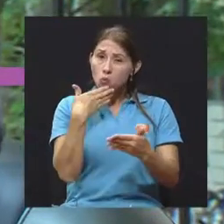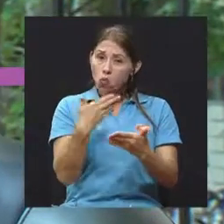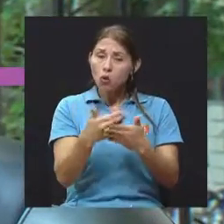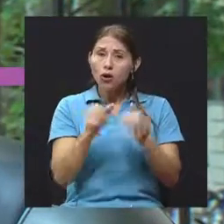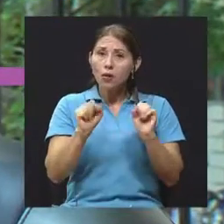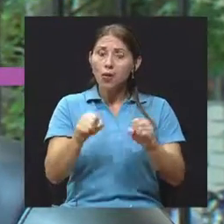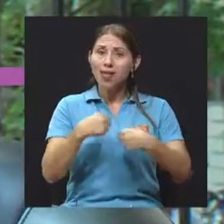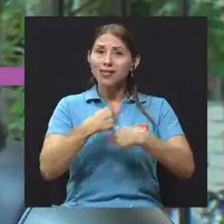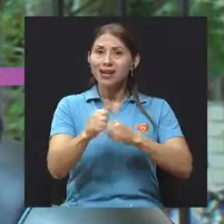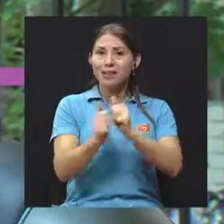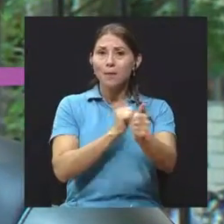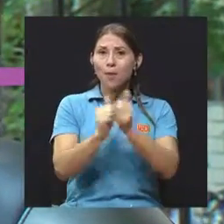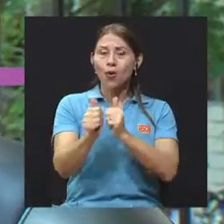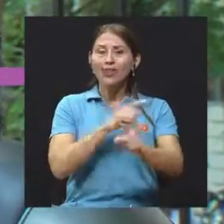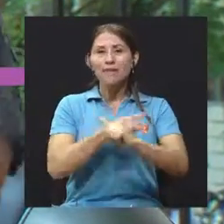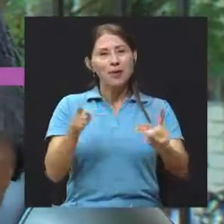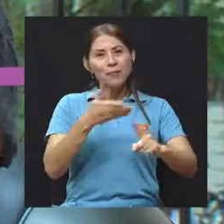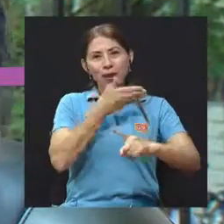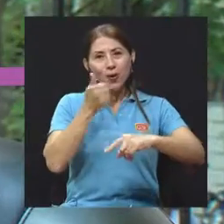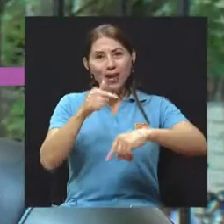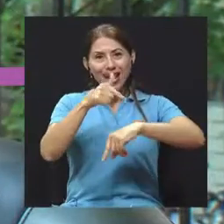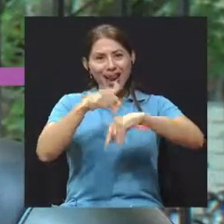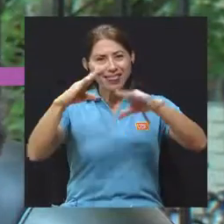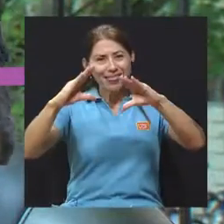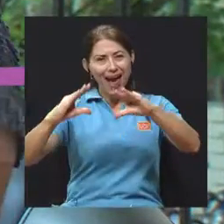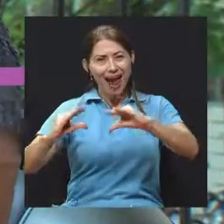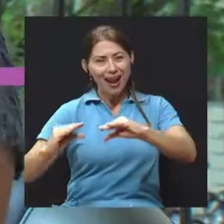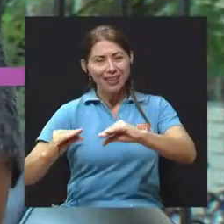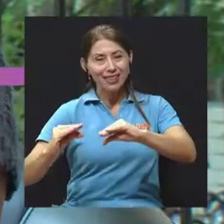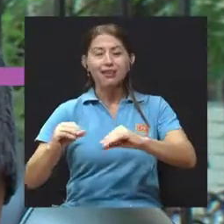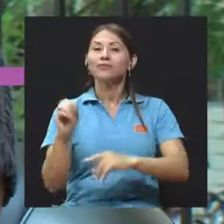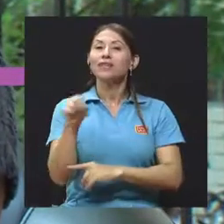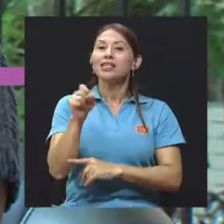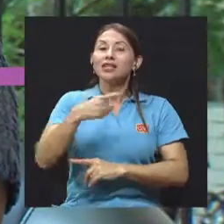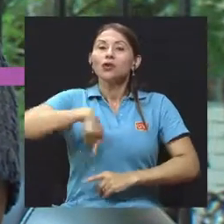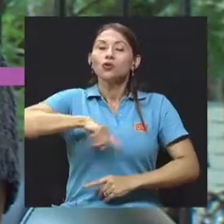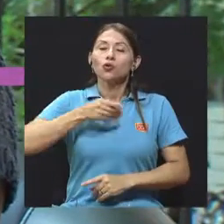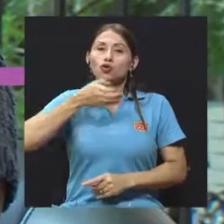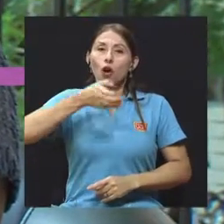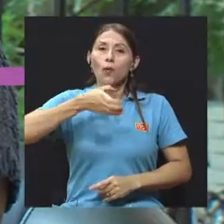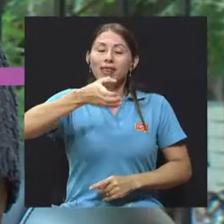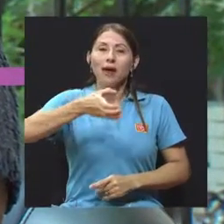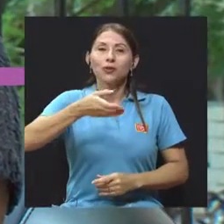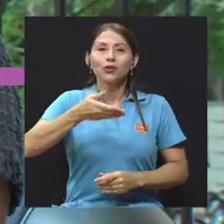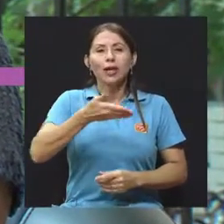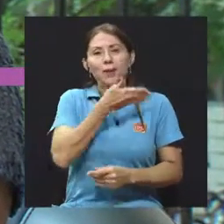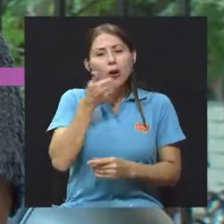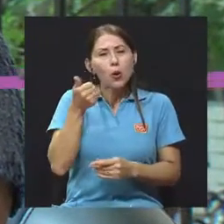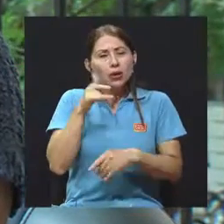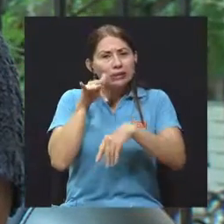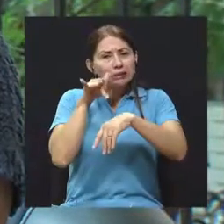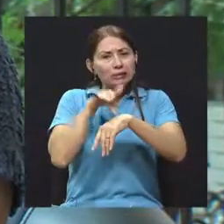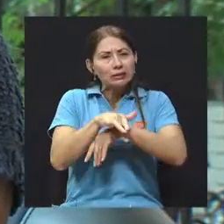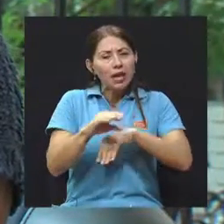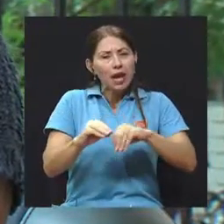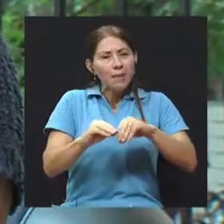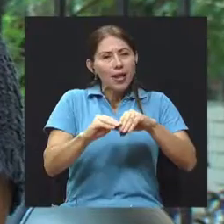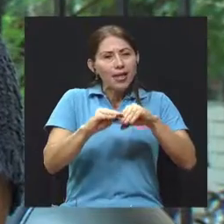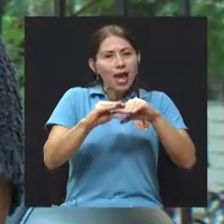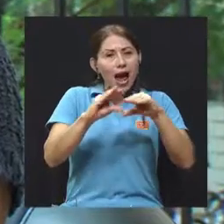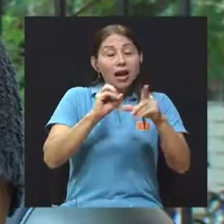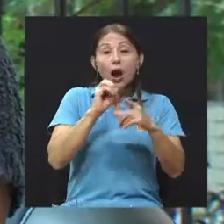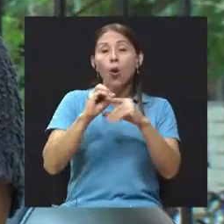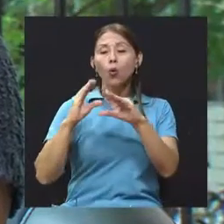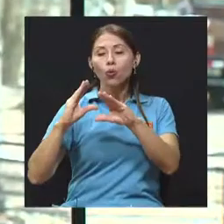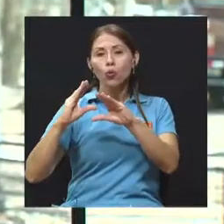pero en horas de la tarde, no en ese lapso de tiempo de 10 de la mañana a 2, por Sí, nosotros recomendamos que idealmente vayan en la mañana amaneciendo o